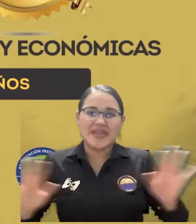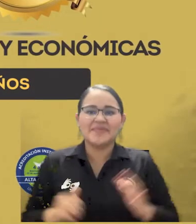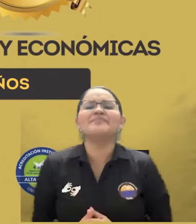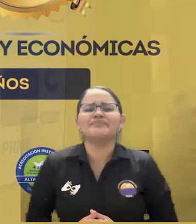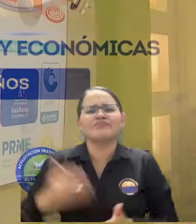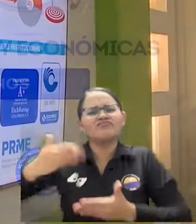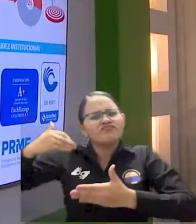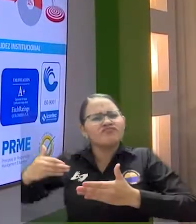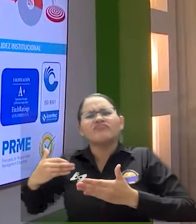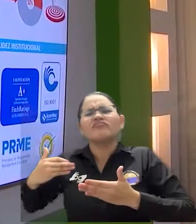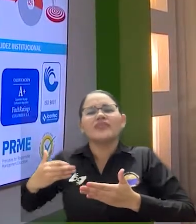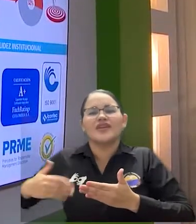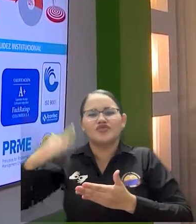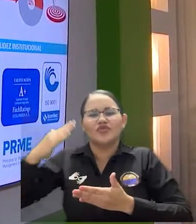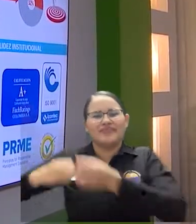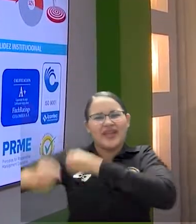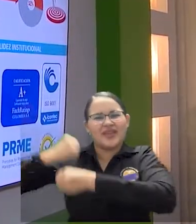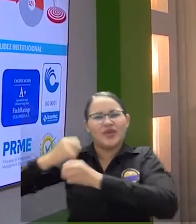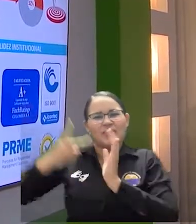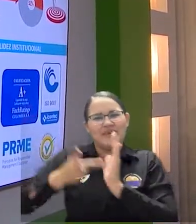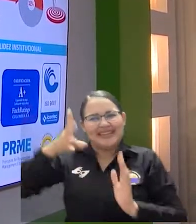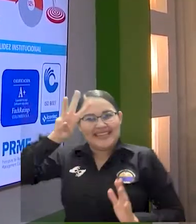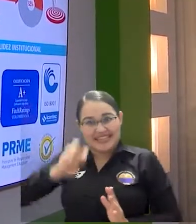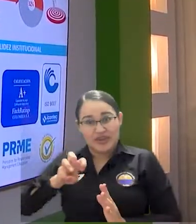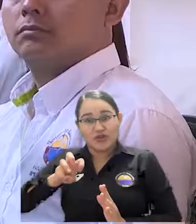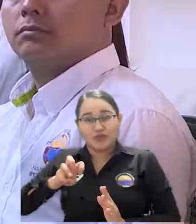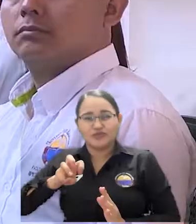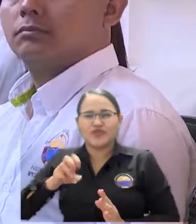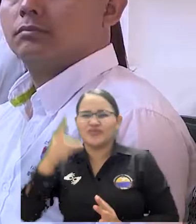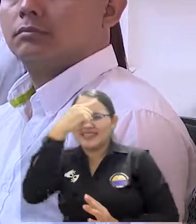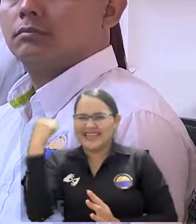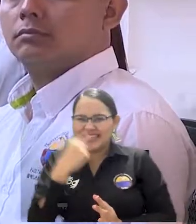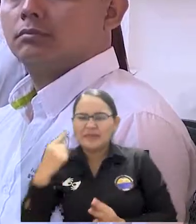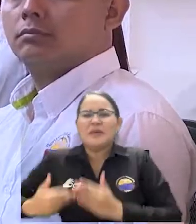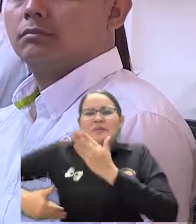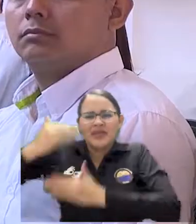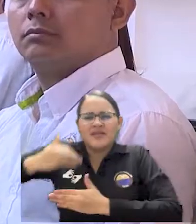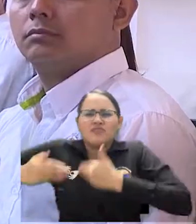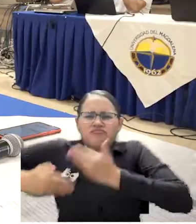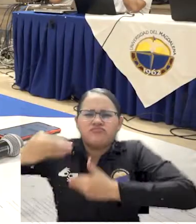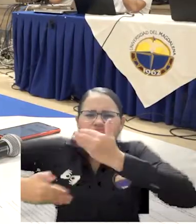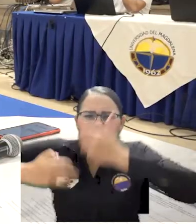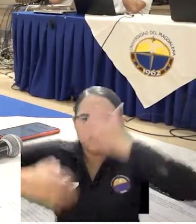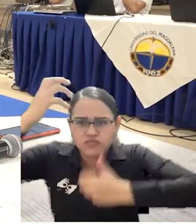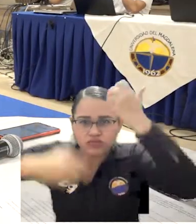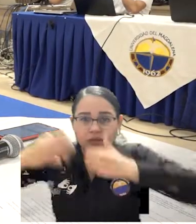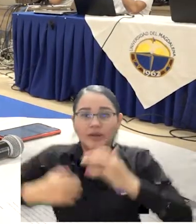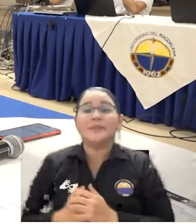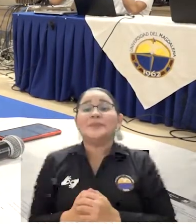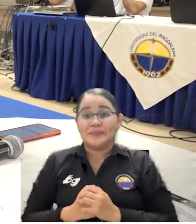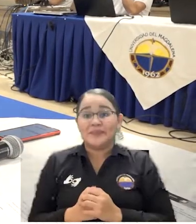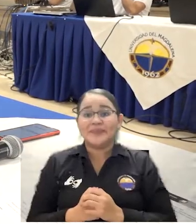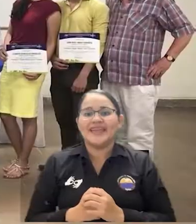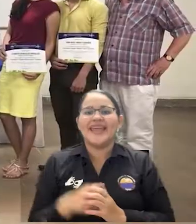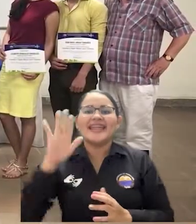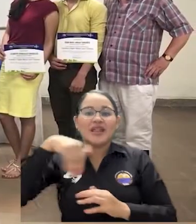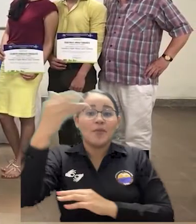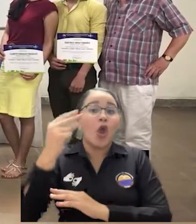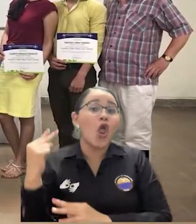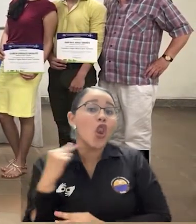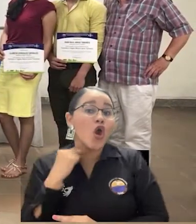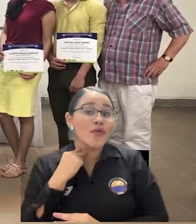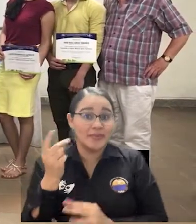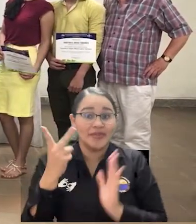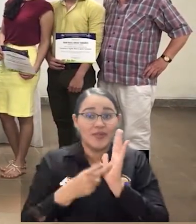institucional se inició en septiembre de 2018 con la membresía EQUA. En febrero de 2020, EQUA